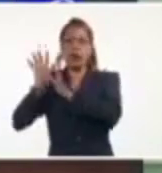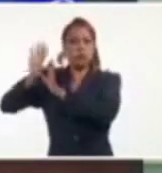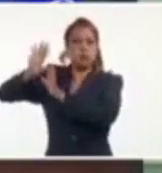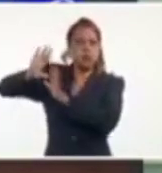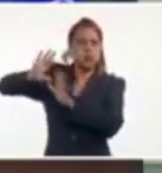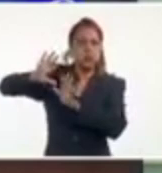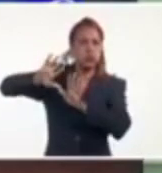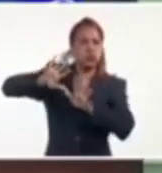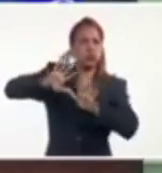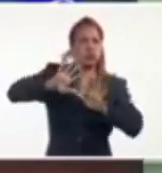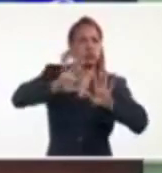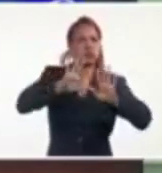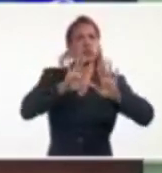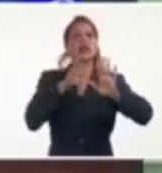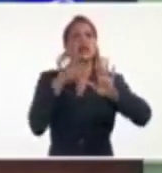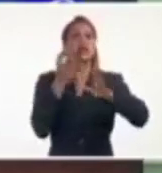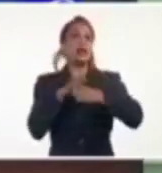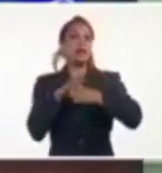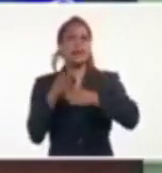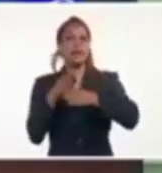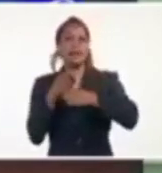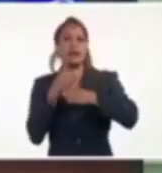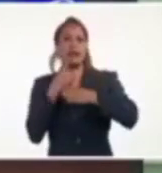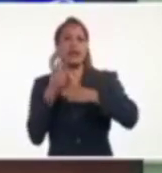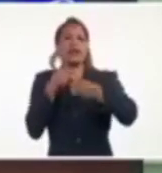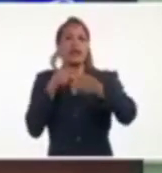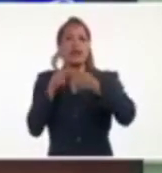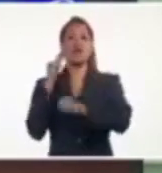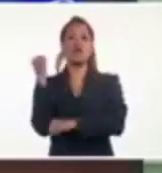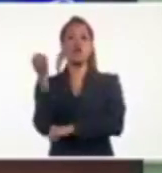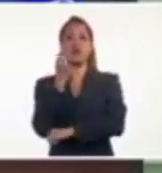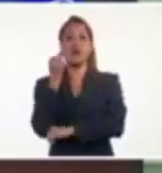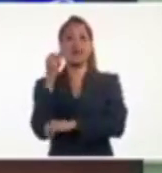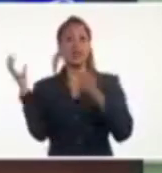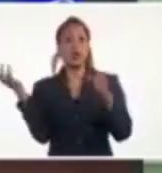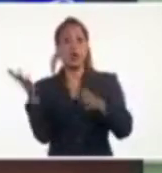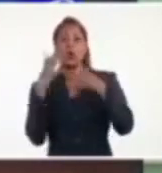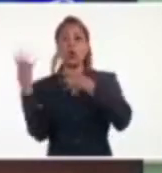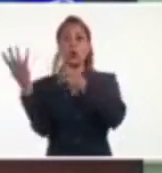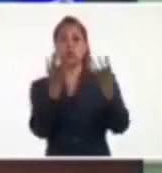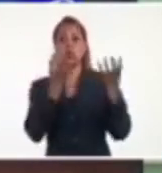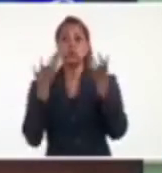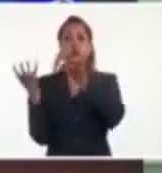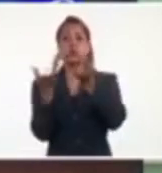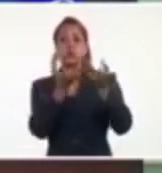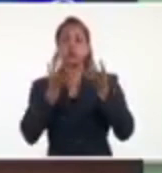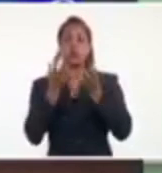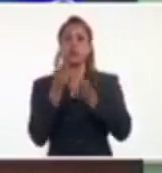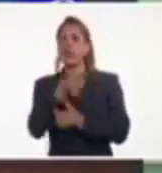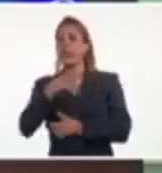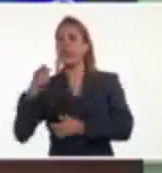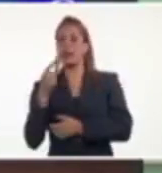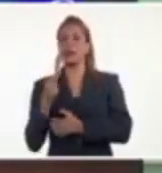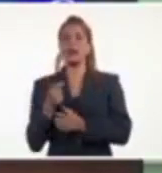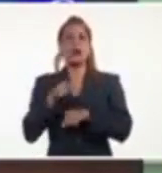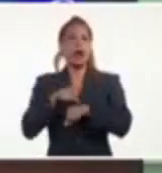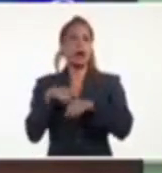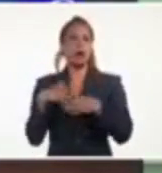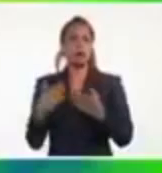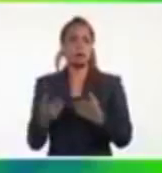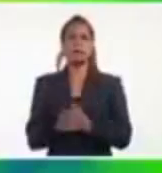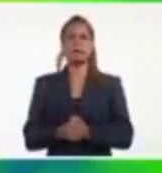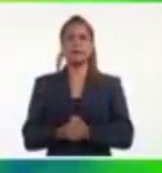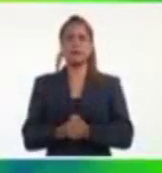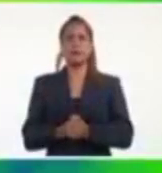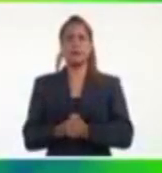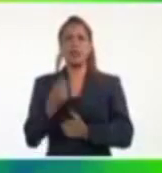que son las que simbolizan esas líneas, estaban muy fuertes. Por eso es se movía tan rápido. Pero ahora, fíjense que